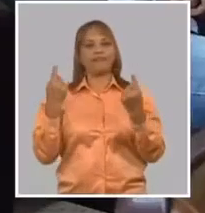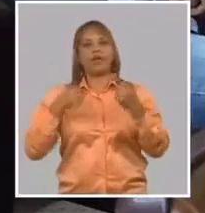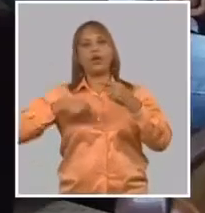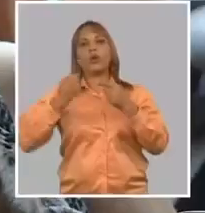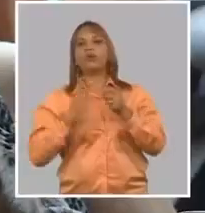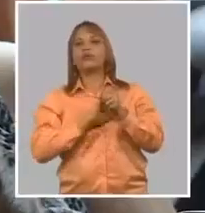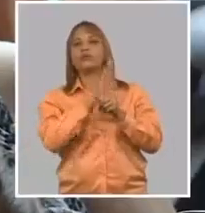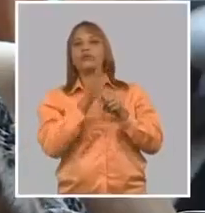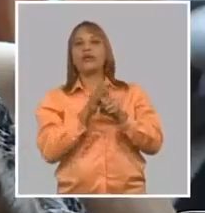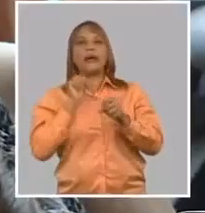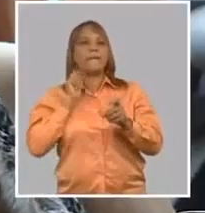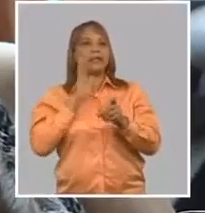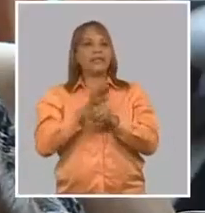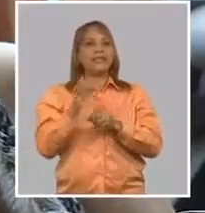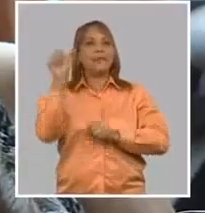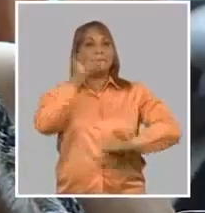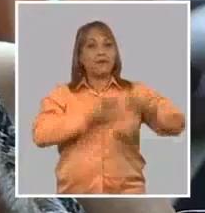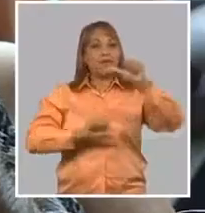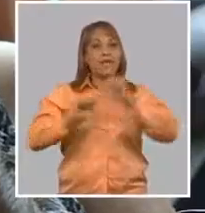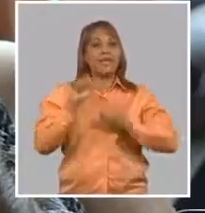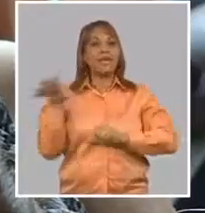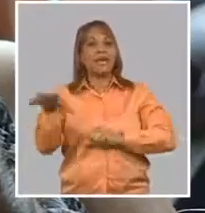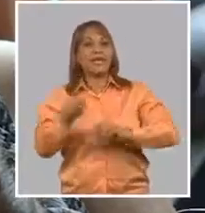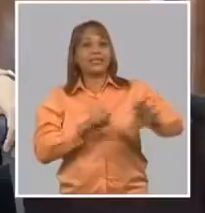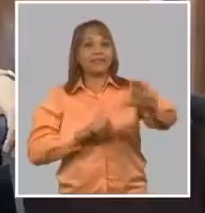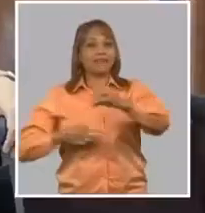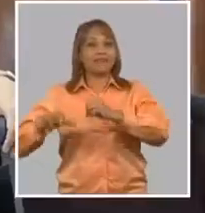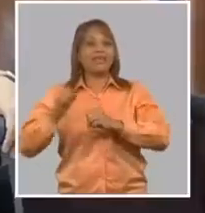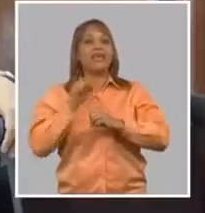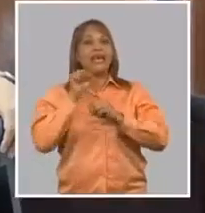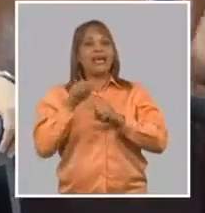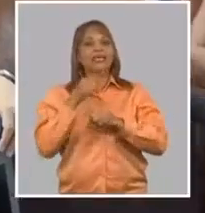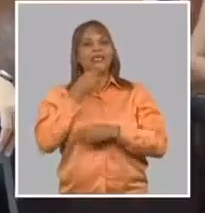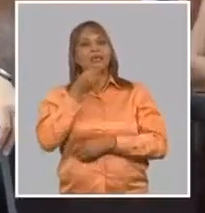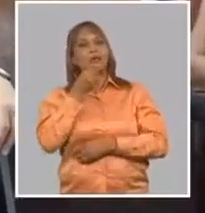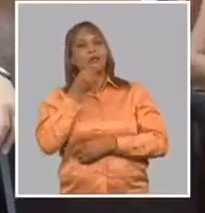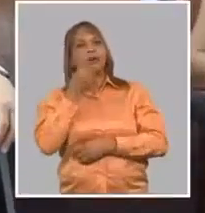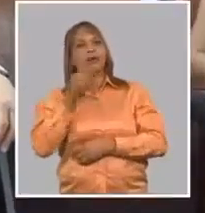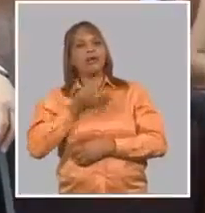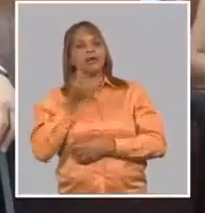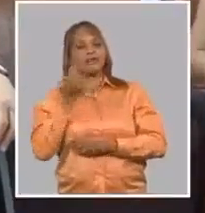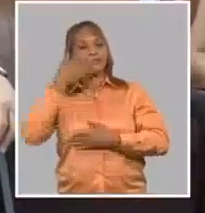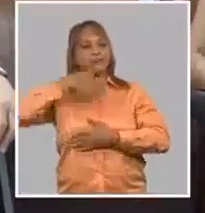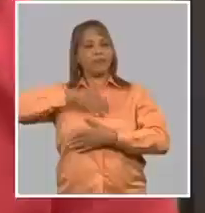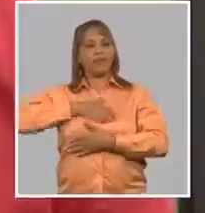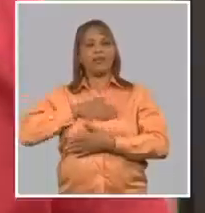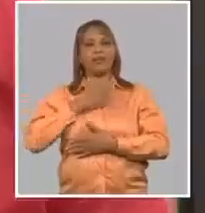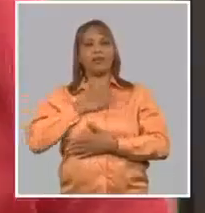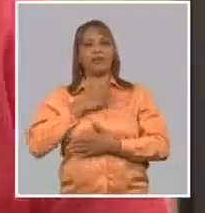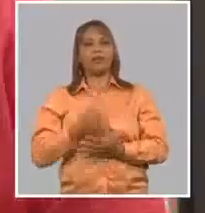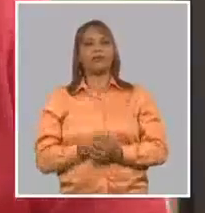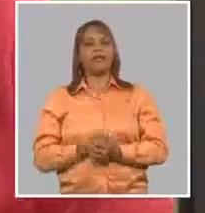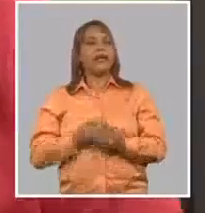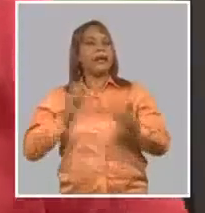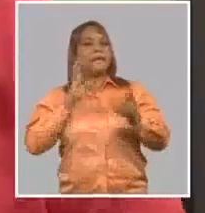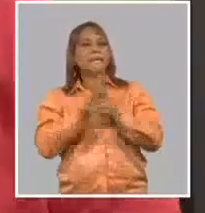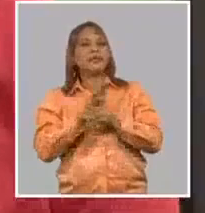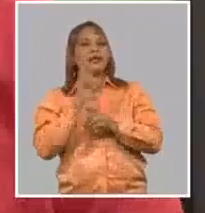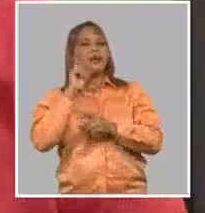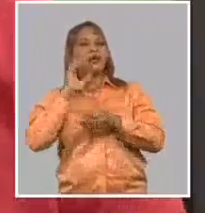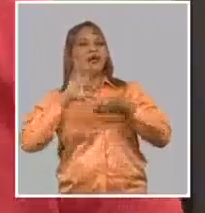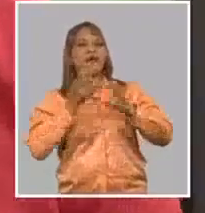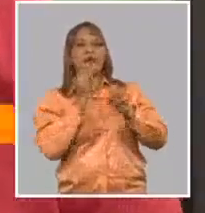a partir de proteínas recombinantes, las cuales se pueden expresar en microorganismos. Iniciamos la